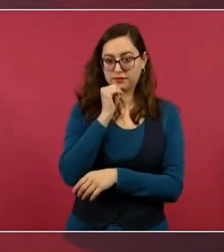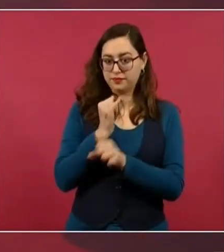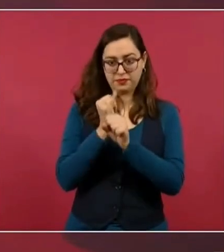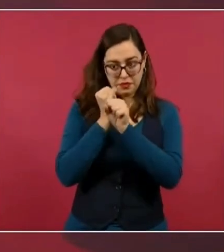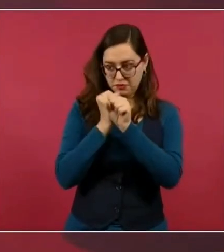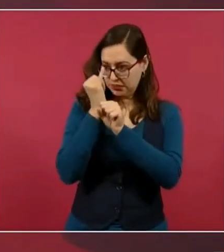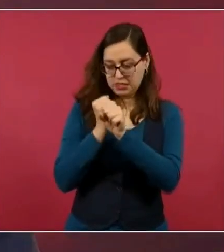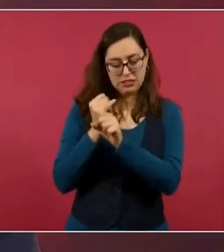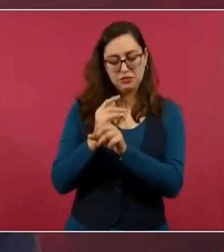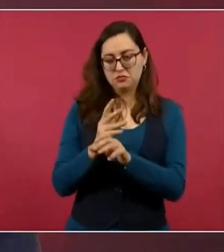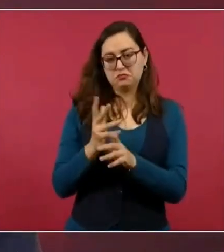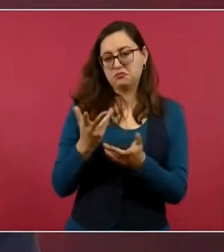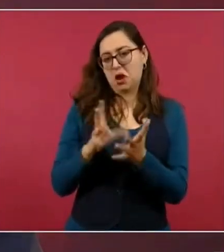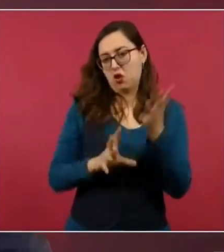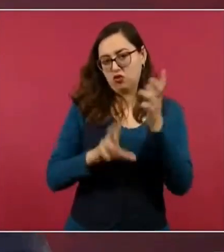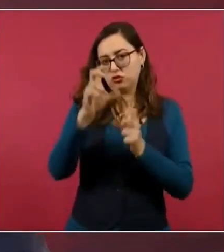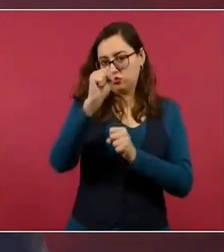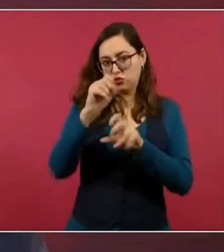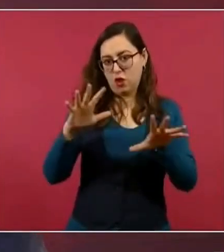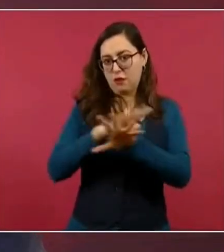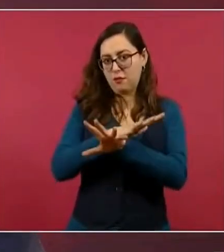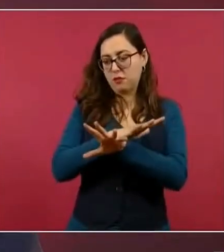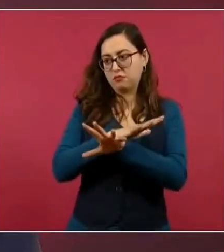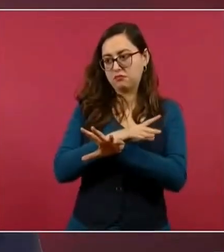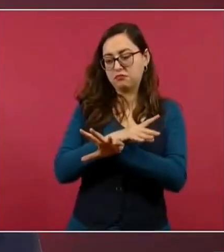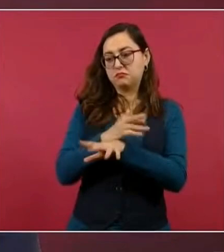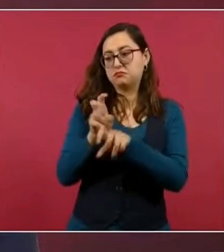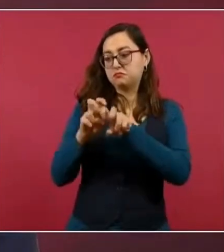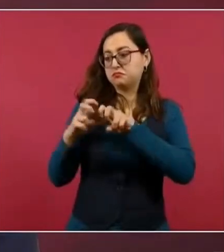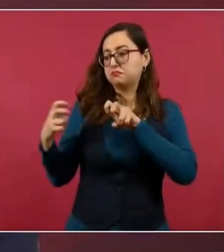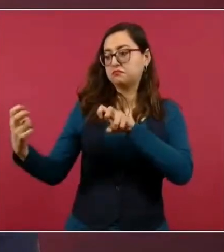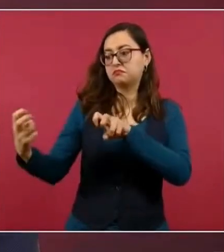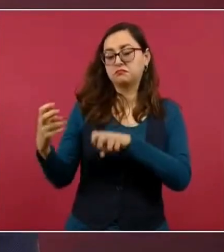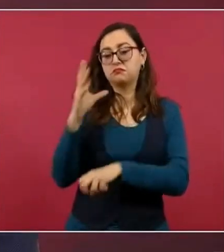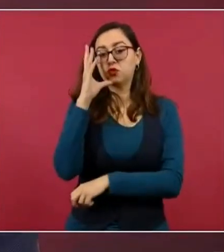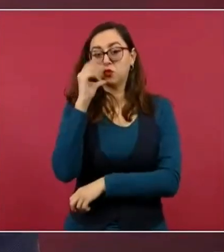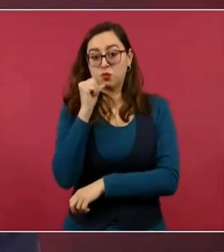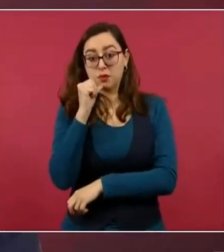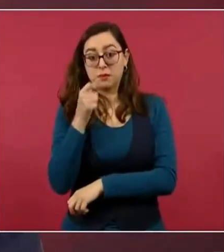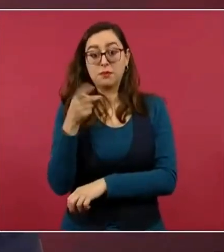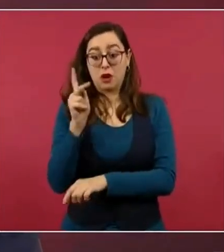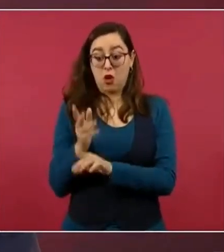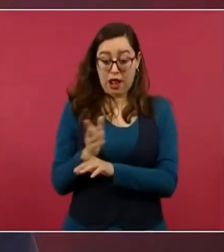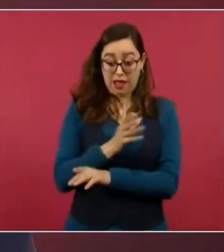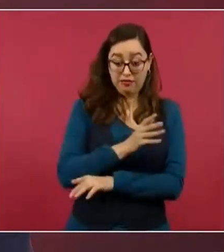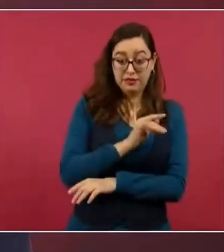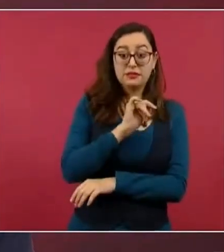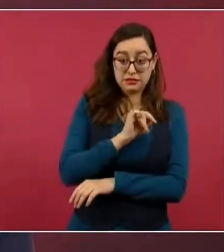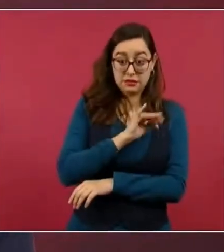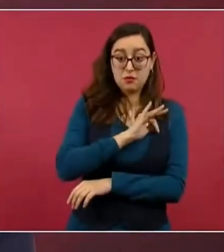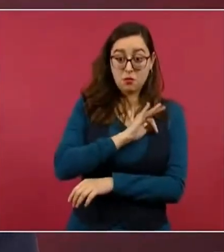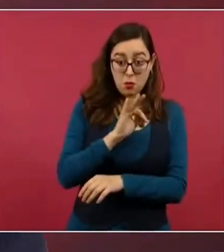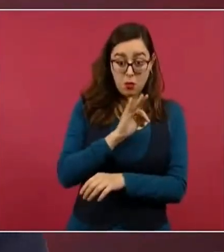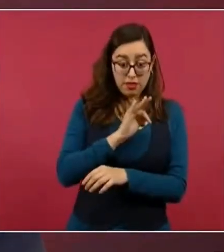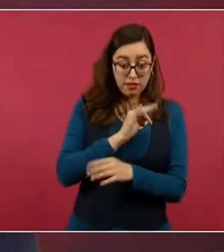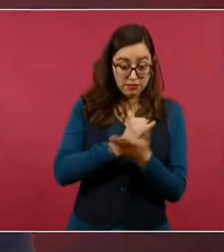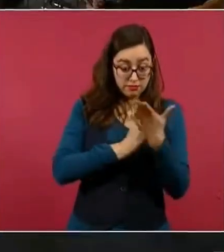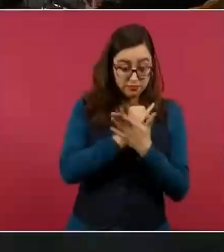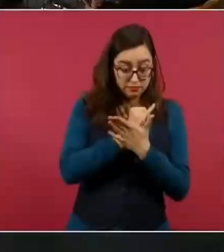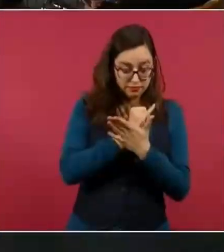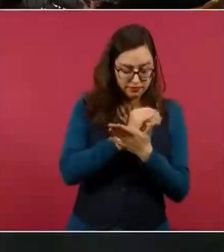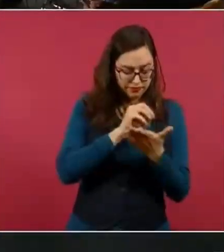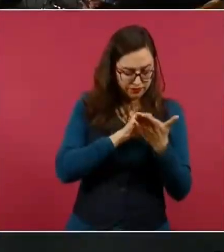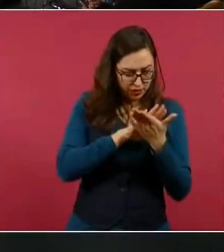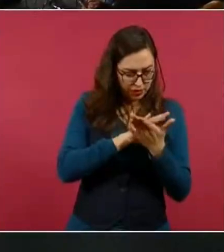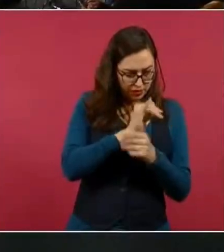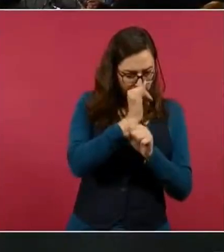voto del ministro Saldívar, que desafortunadamente en la Suprema Corte fueron mayoritarios los votos en contra. Tomamos